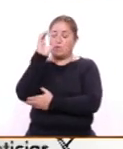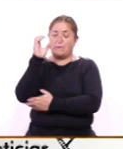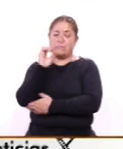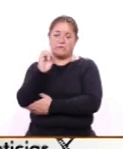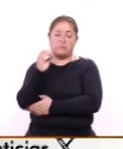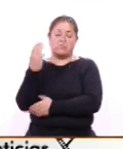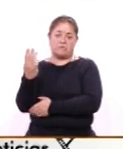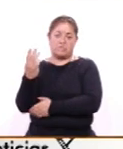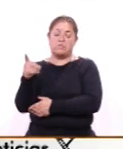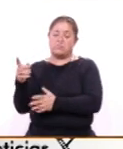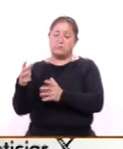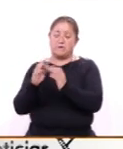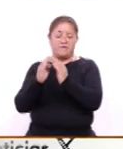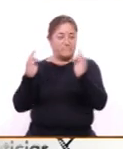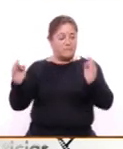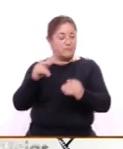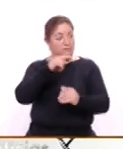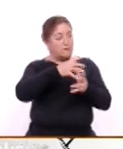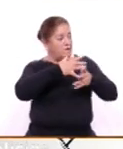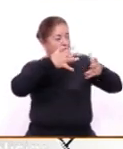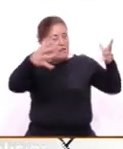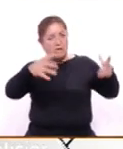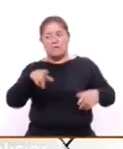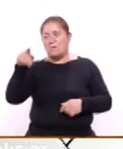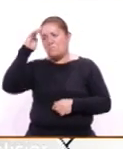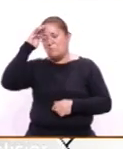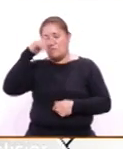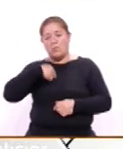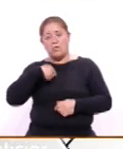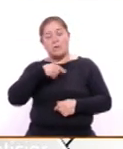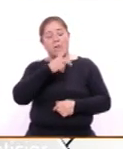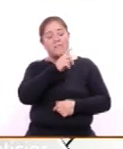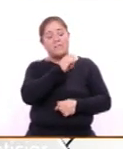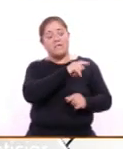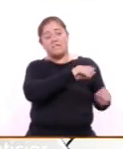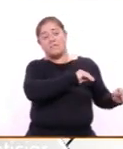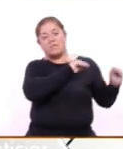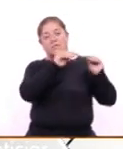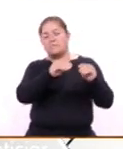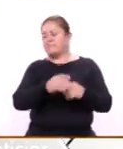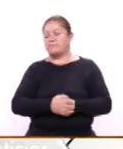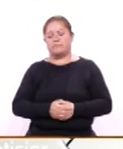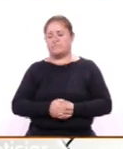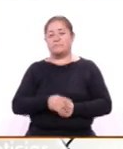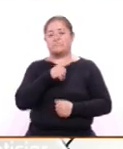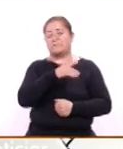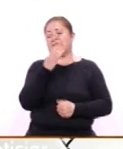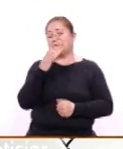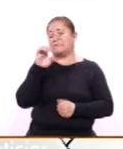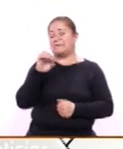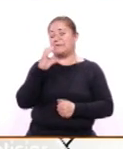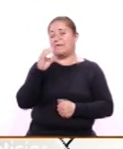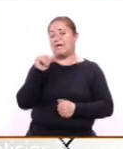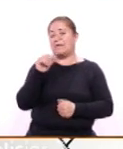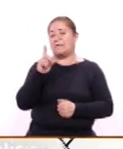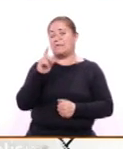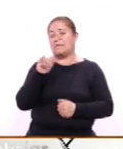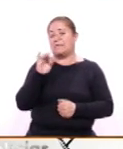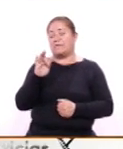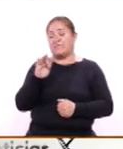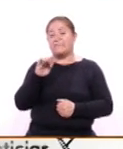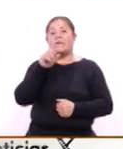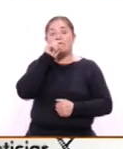es un inmueble grande, grande, que a veces piensan que ya nos mudamos para allá, pero no, bueno, son las instalaciones del Secarrif y de verdad están preciosas, también tenemos